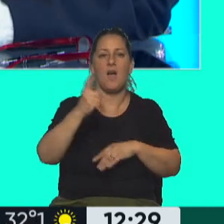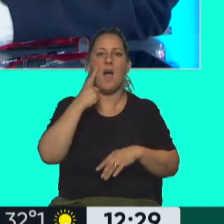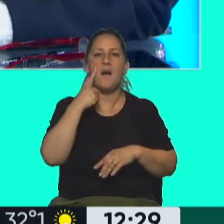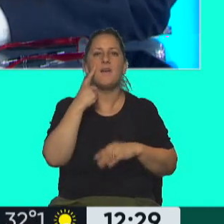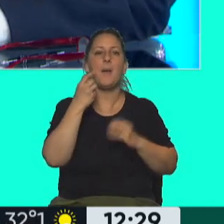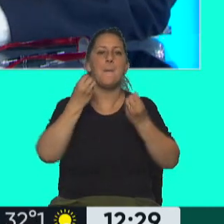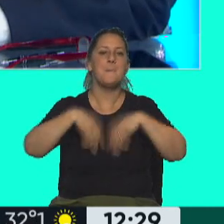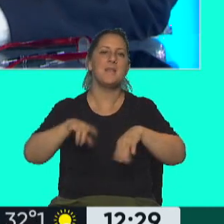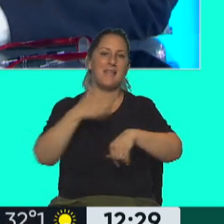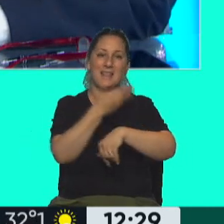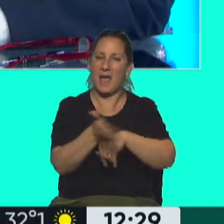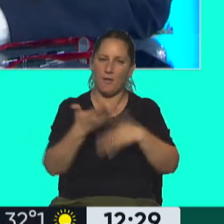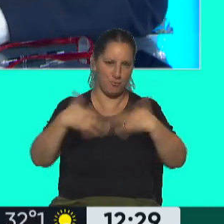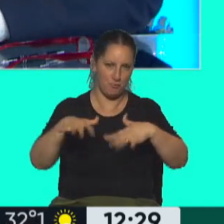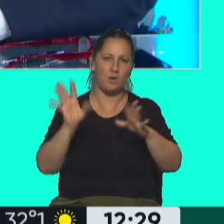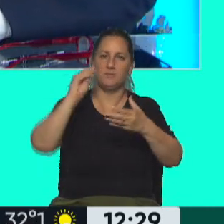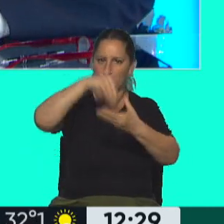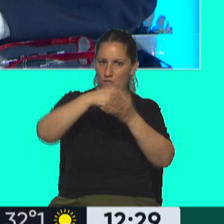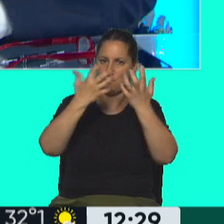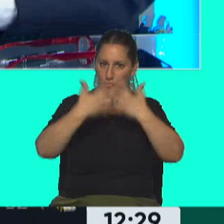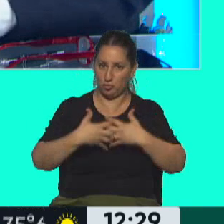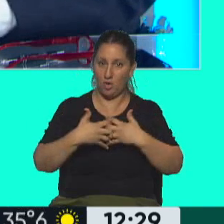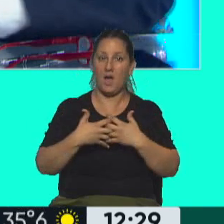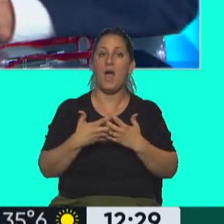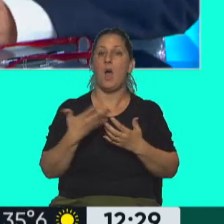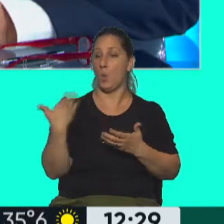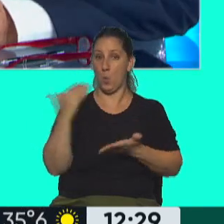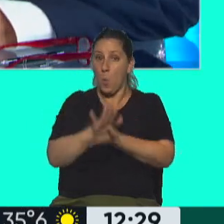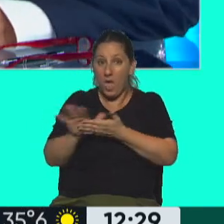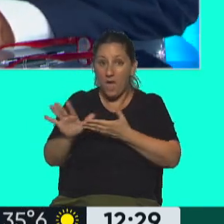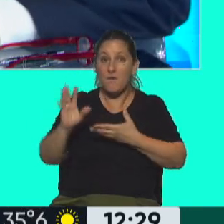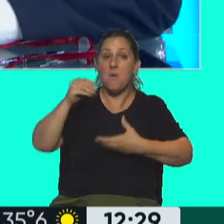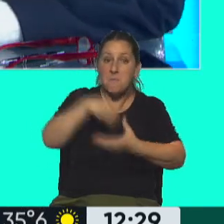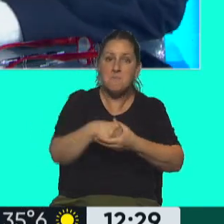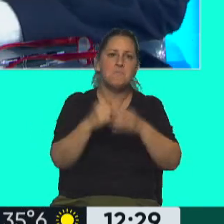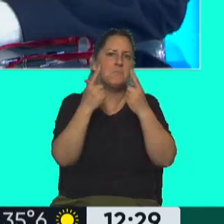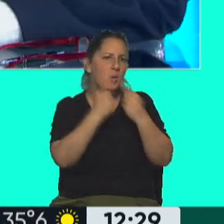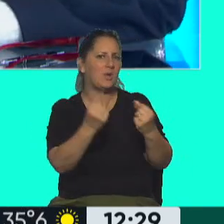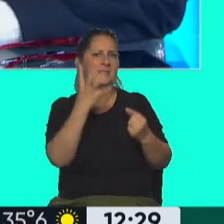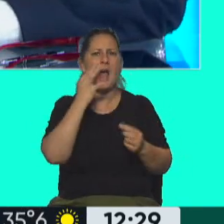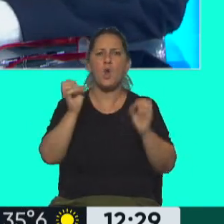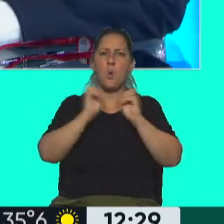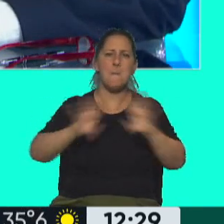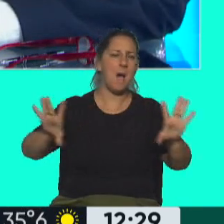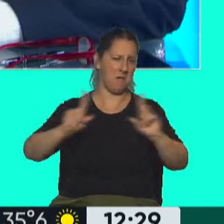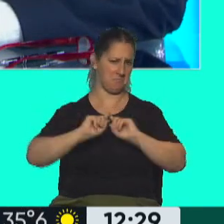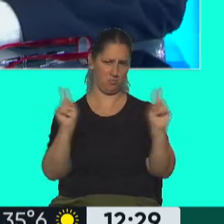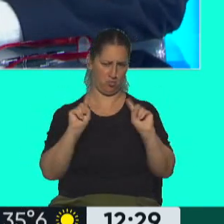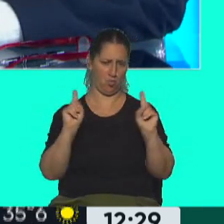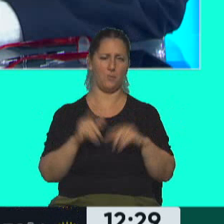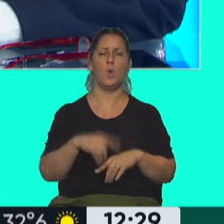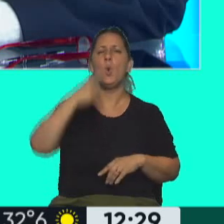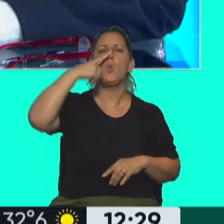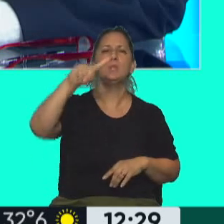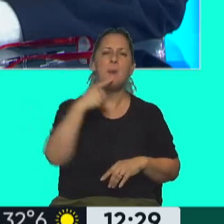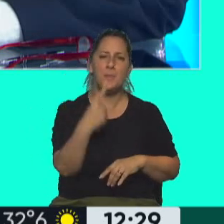entren, aunque sea tarde. Pero se está trabajando eso. Los que entraron por ahora no parece haber quejas ni reclamos de incumplimiento. Por